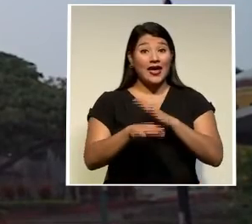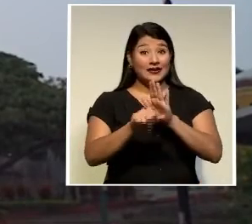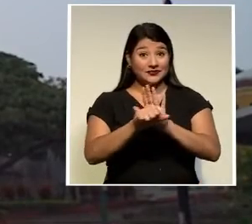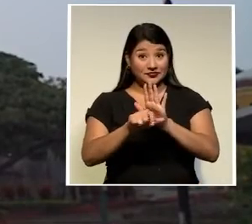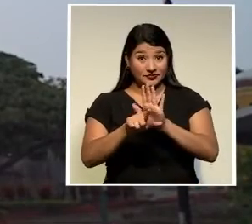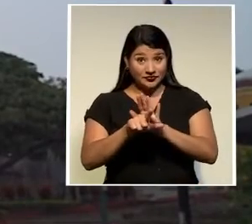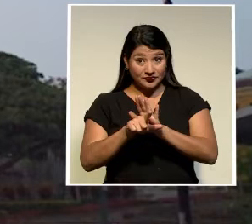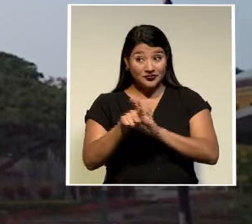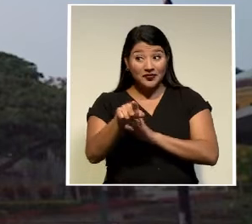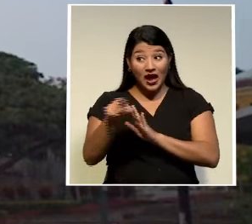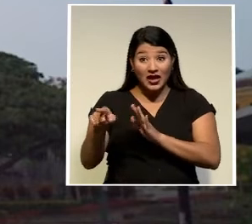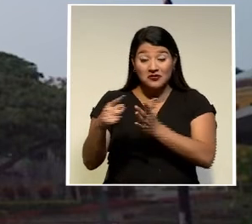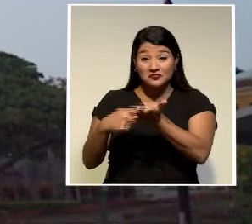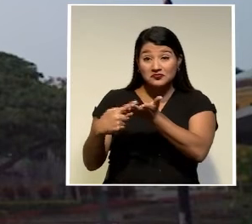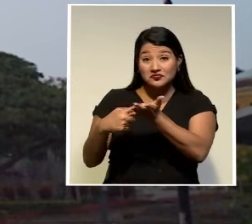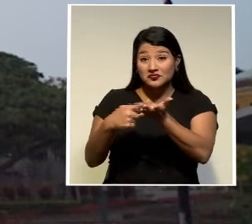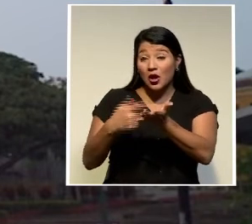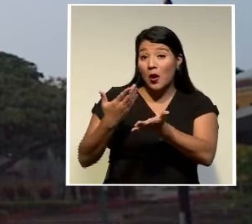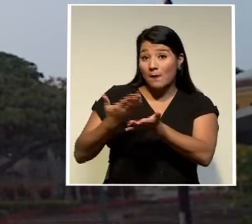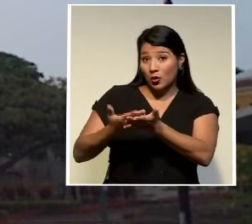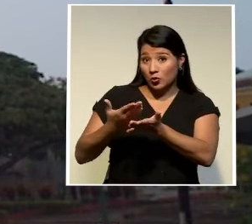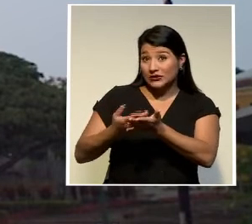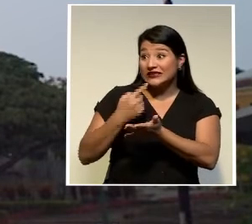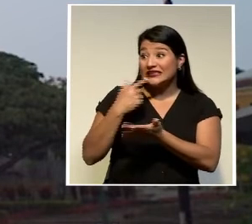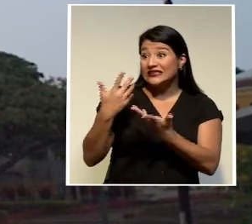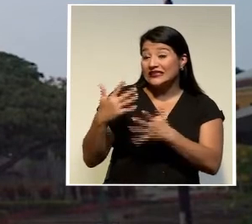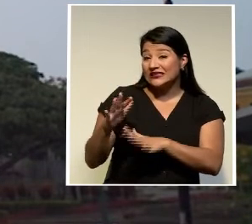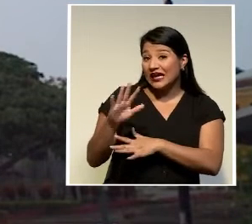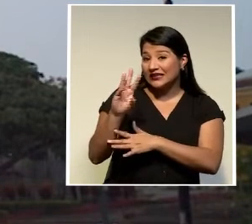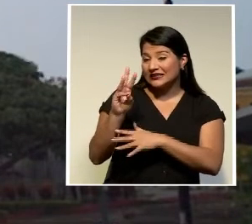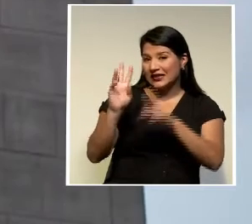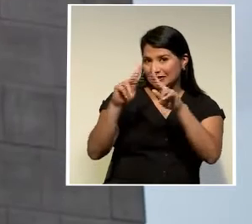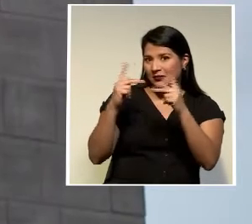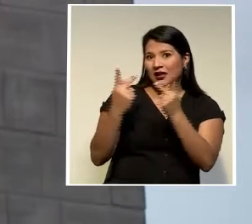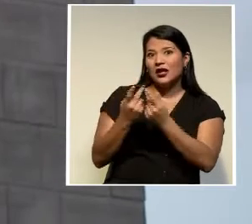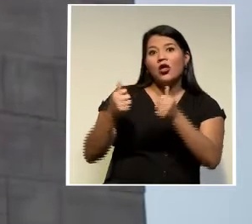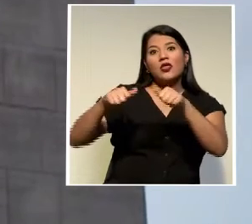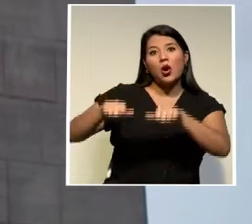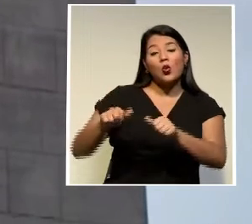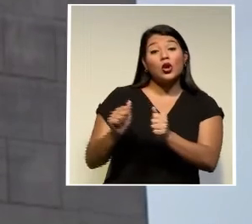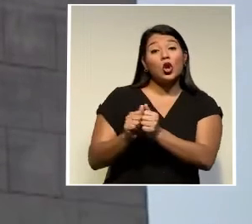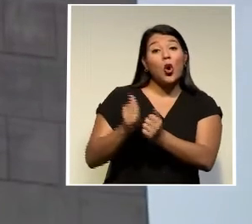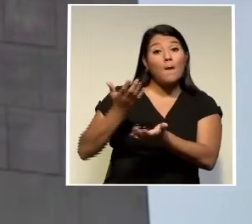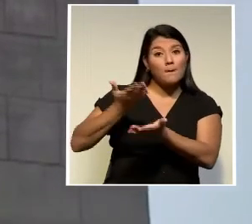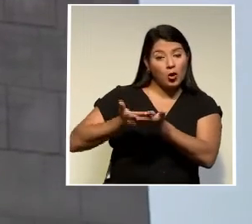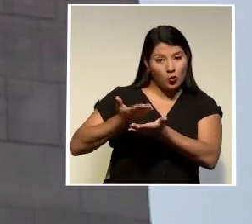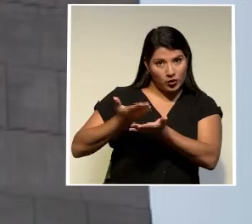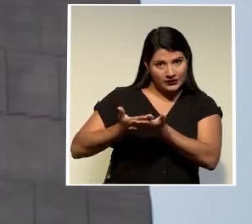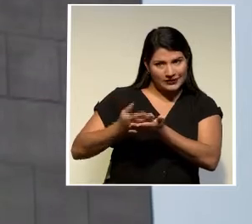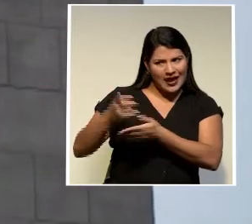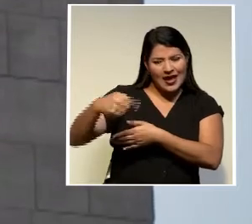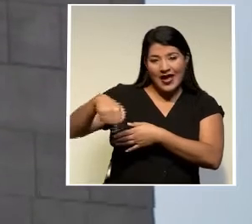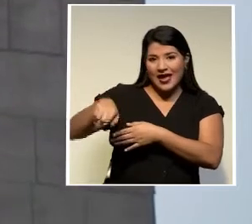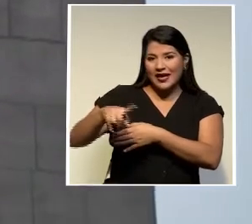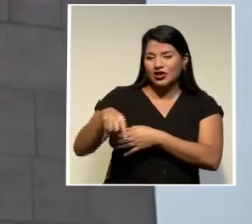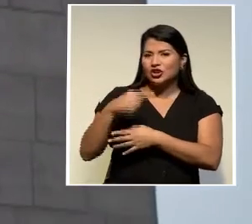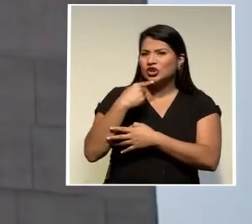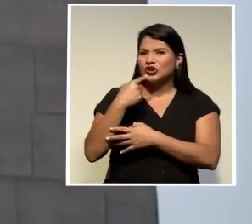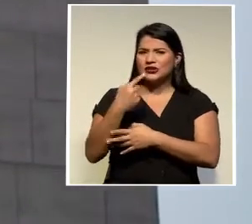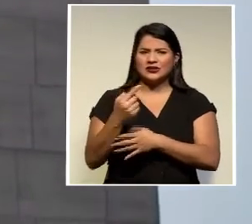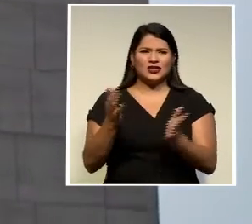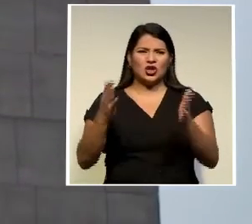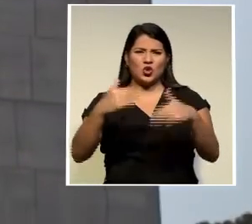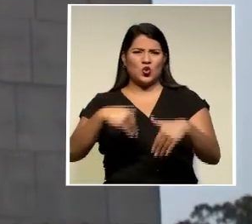donde se ve la propuesta son seis ya las fracciones legislativas que apoyan la iniciativa y que dejan claro que no hay ninguna